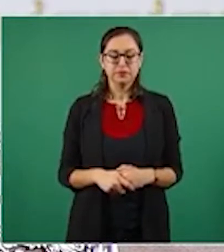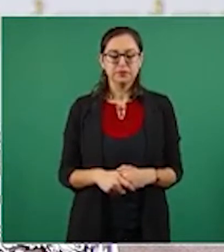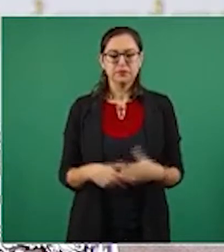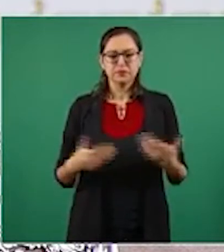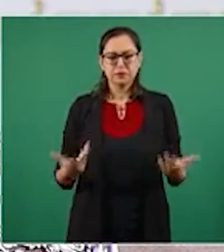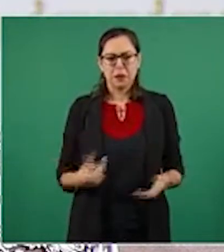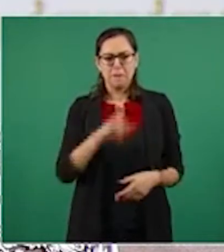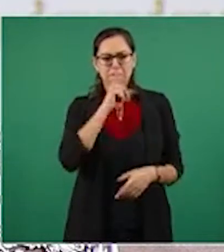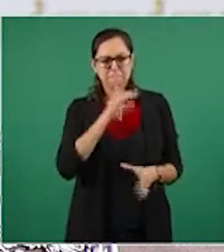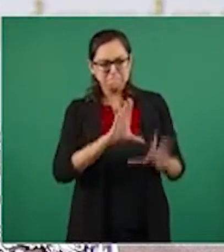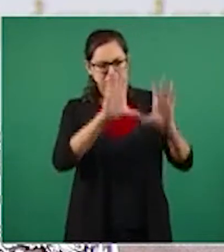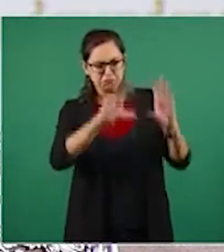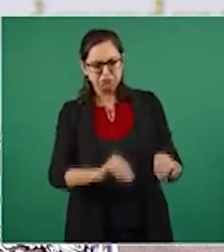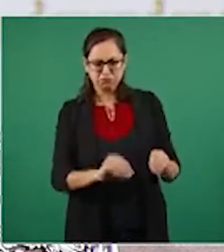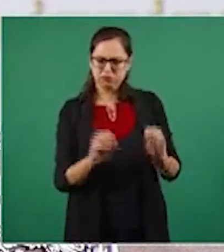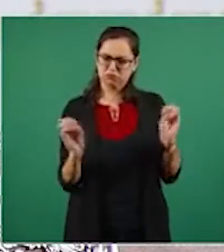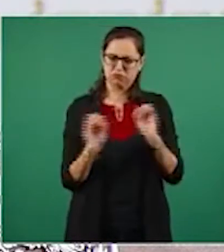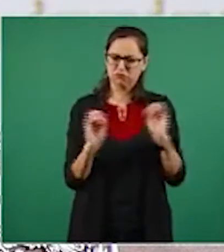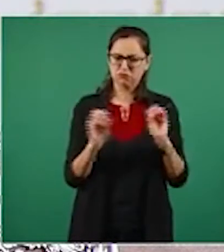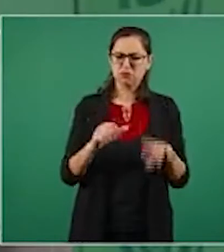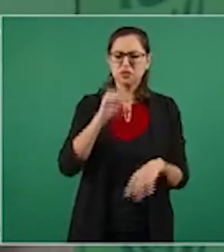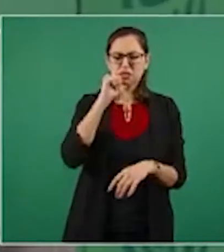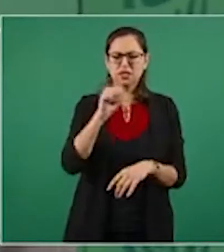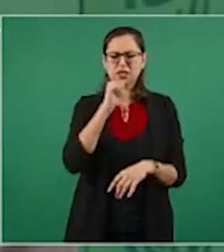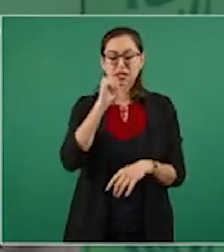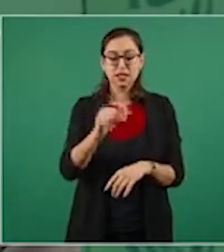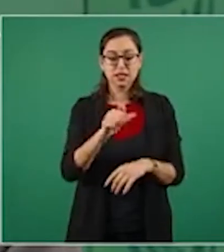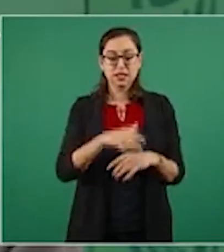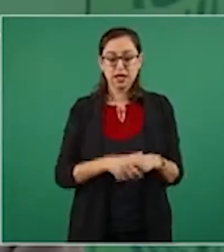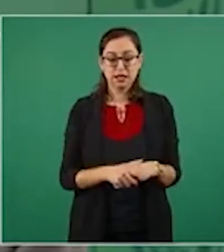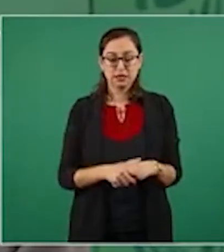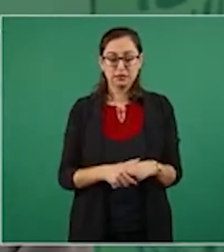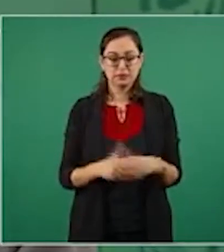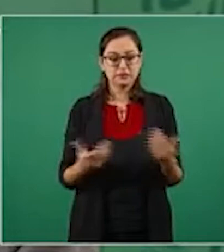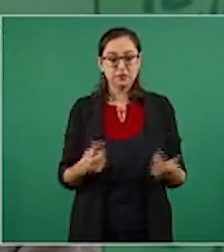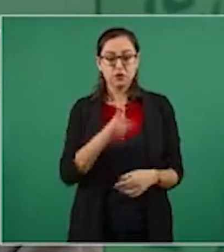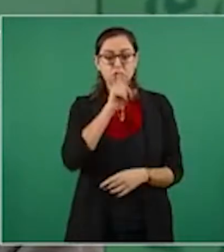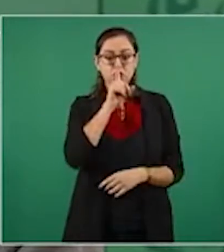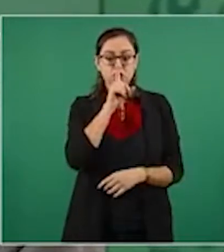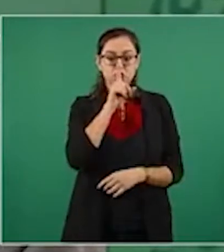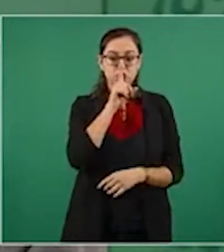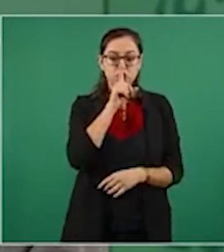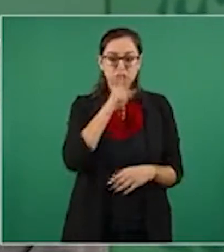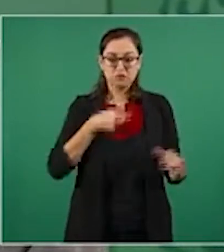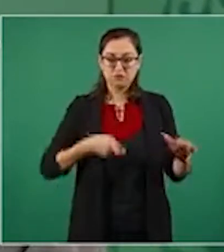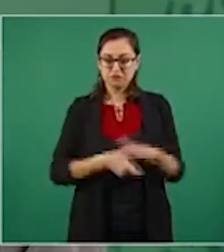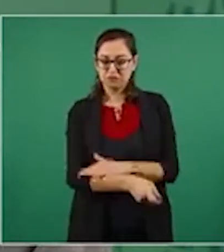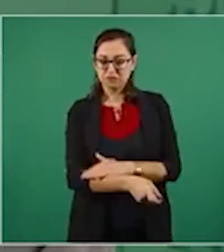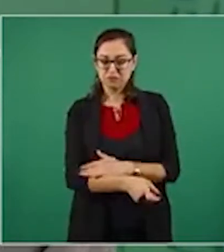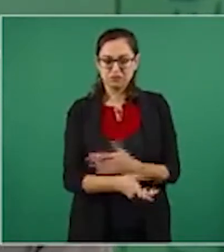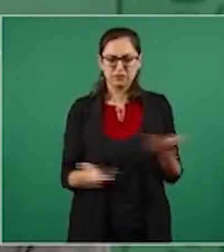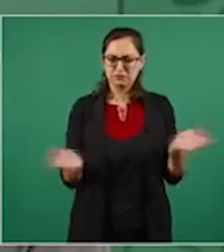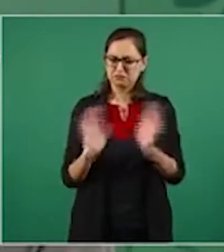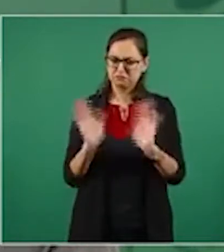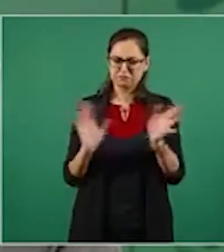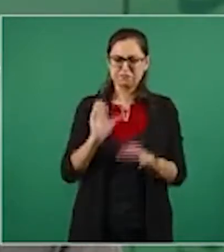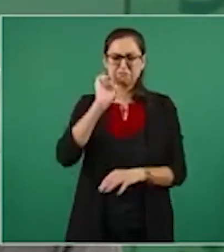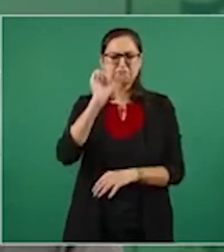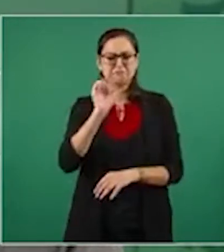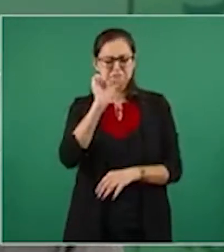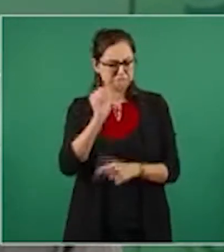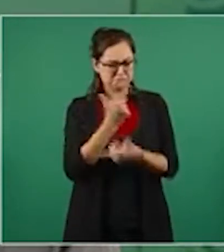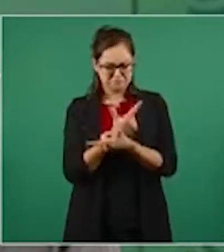censura, en la mordaza, sino que haya libertades